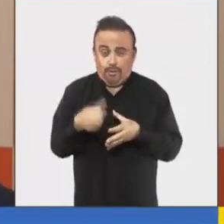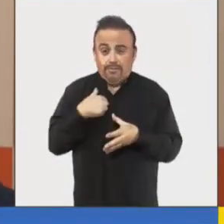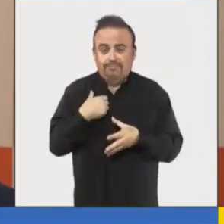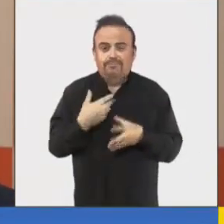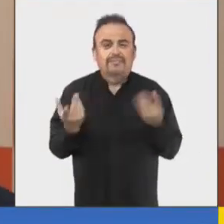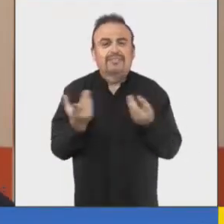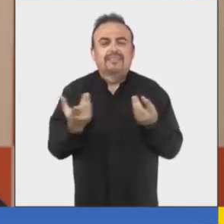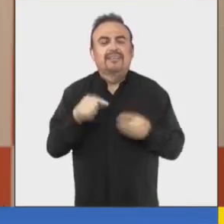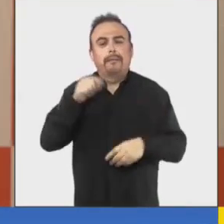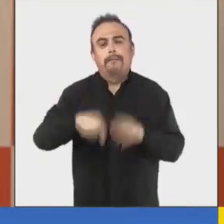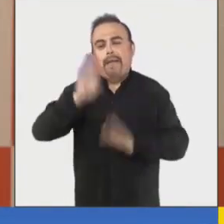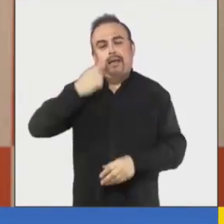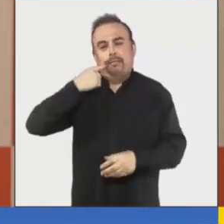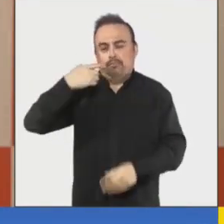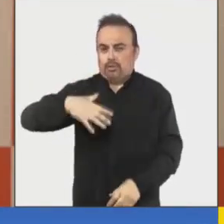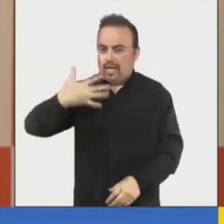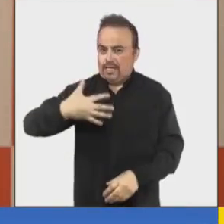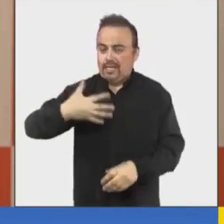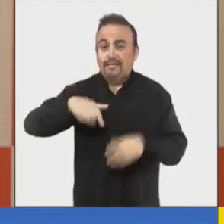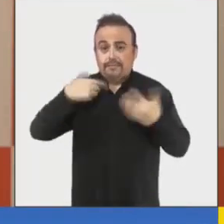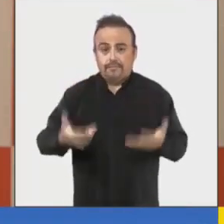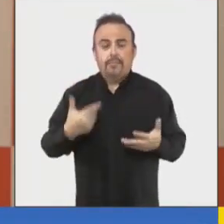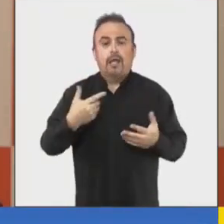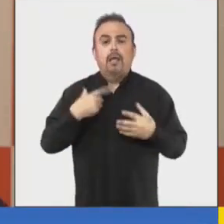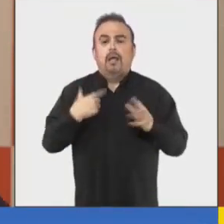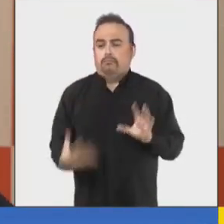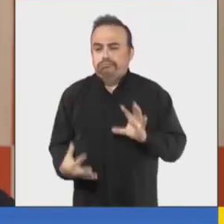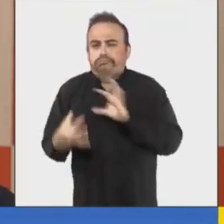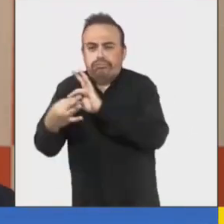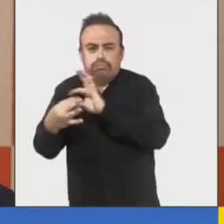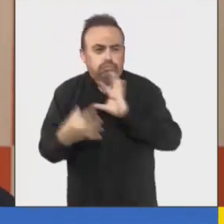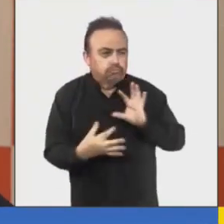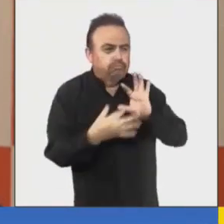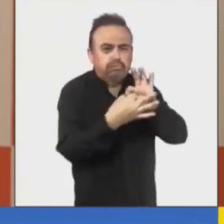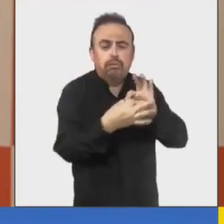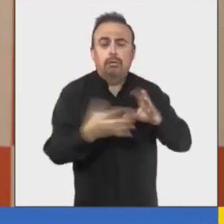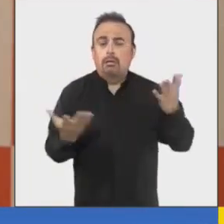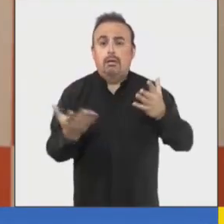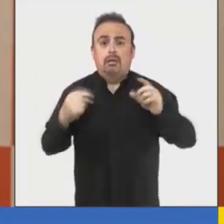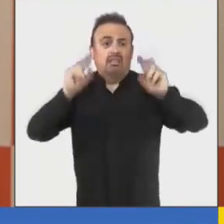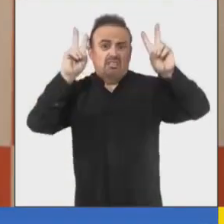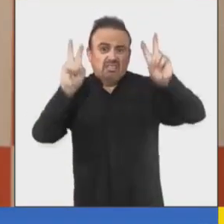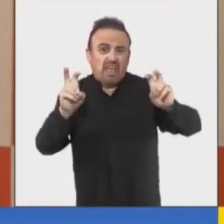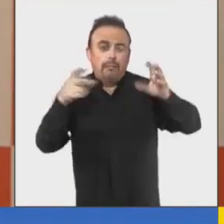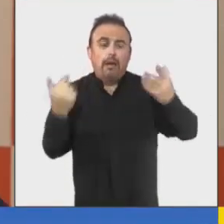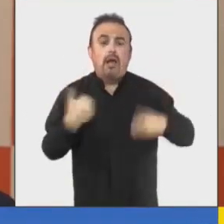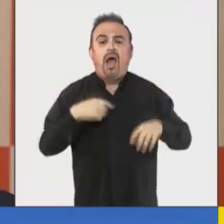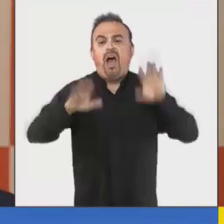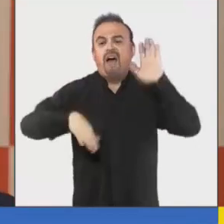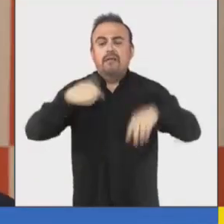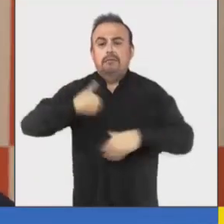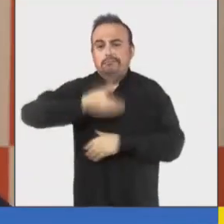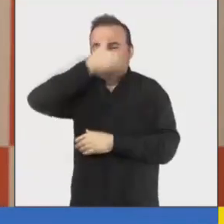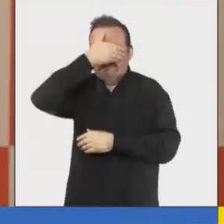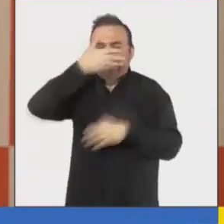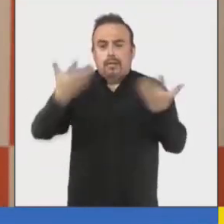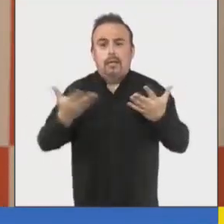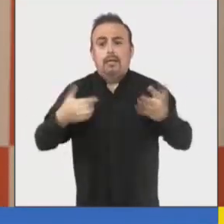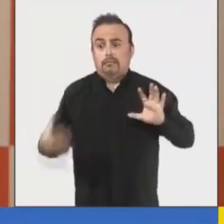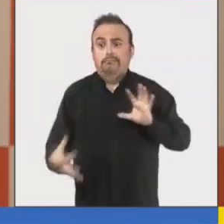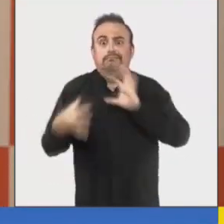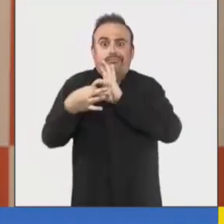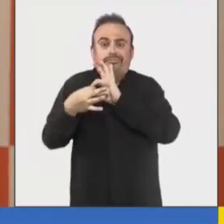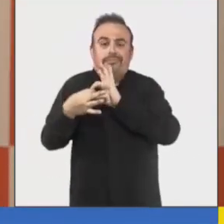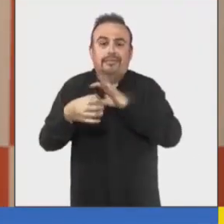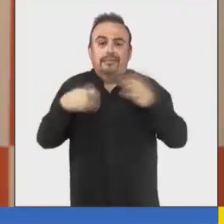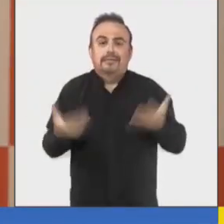principalmente por poder generar puentes entre temas que normalmente no se ven relacionados y en